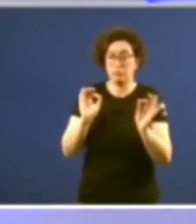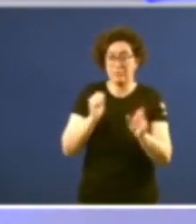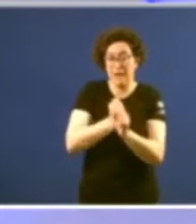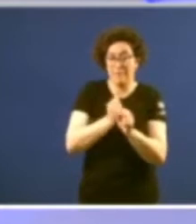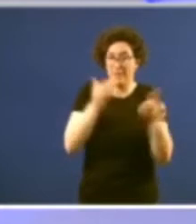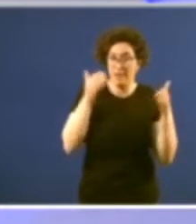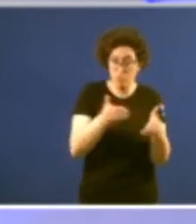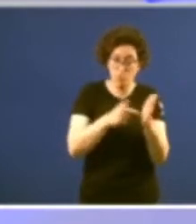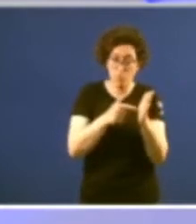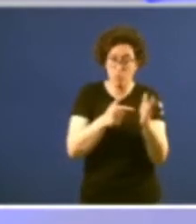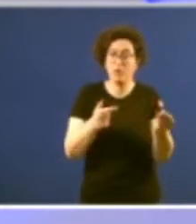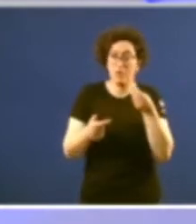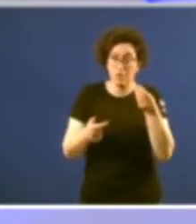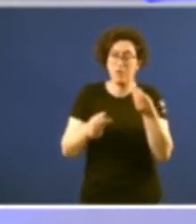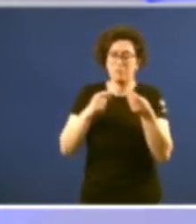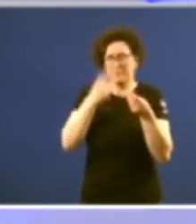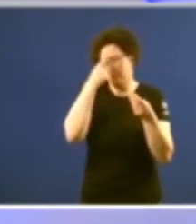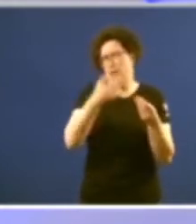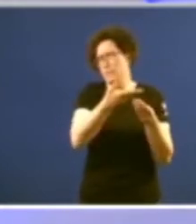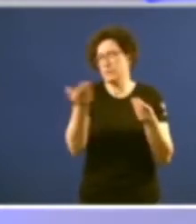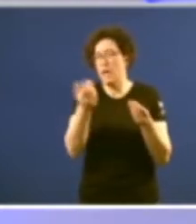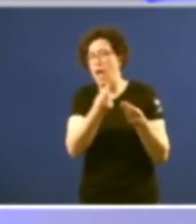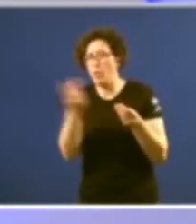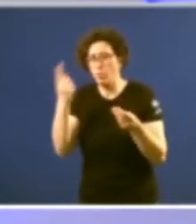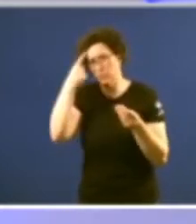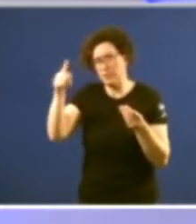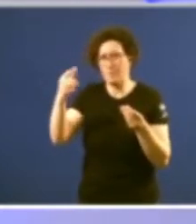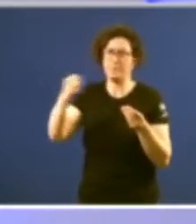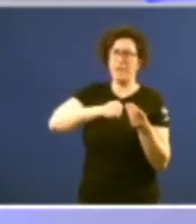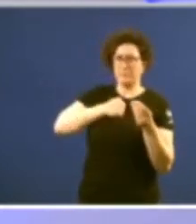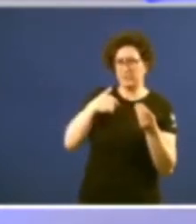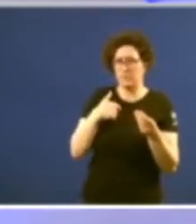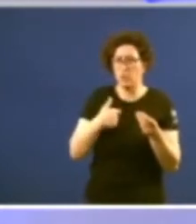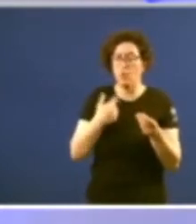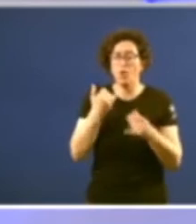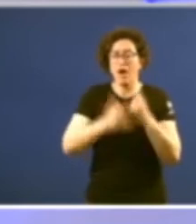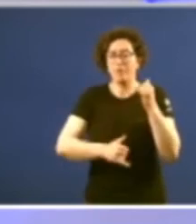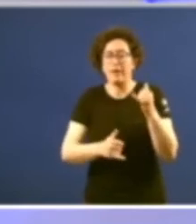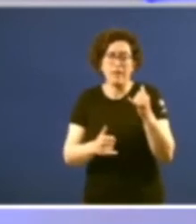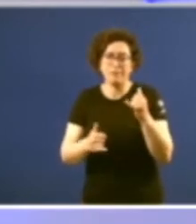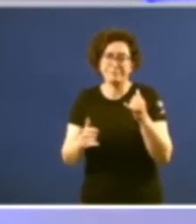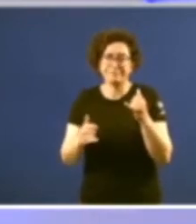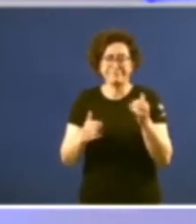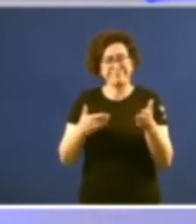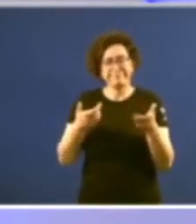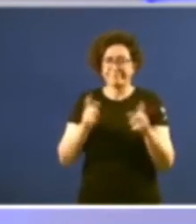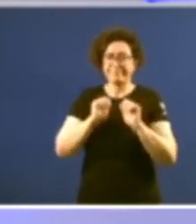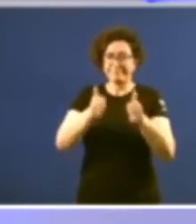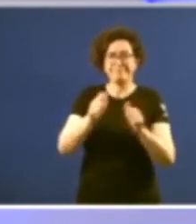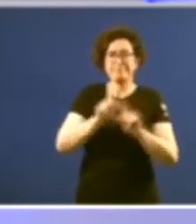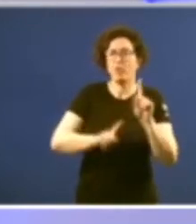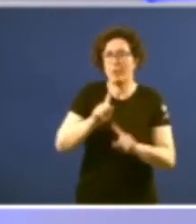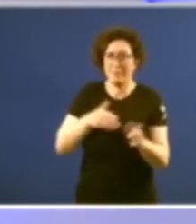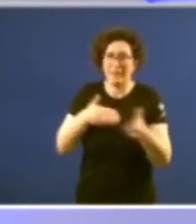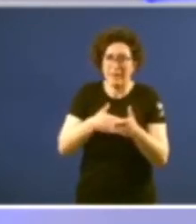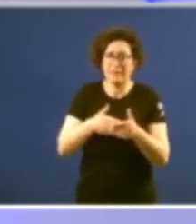nel como moitos de vos algúns aquí sabedes moito mellor que a min atopa algúnas chatas especialmente